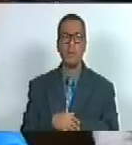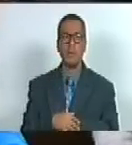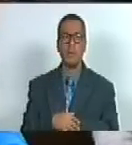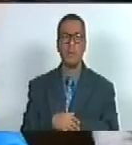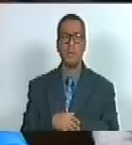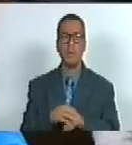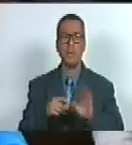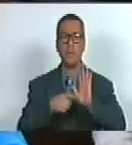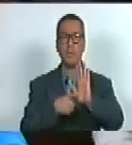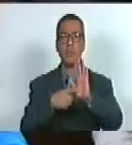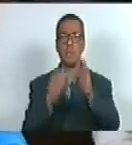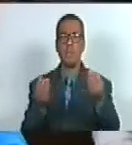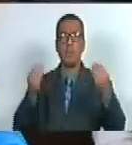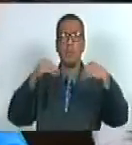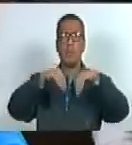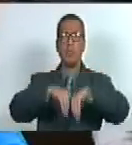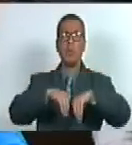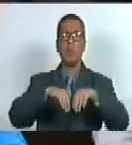presentar el acuerdo